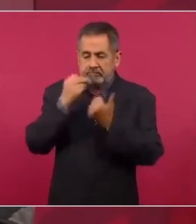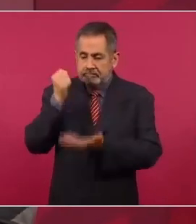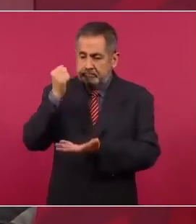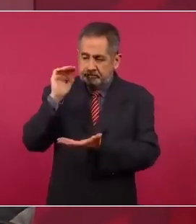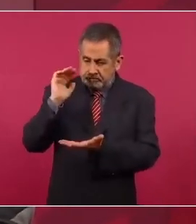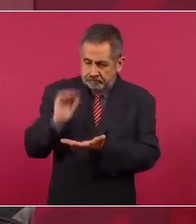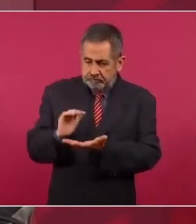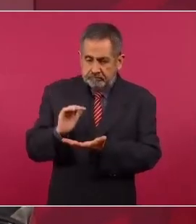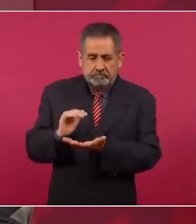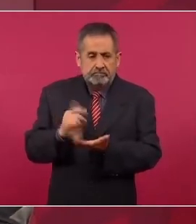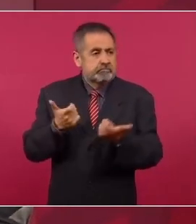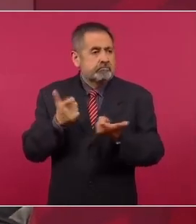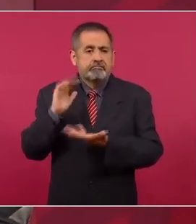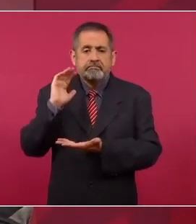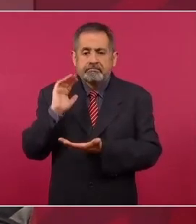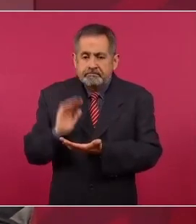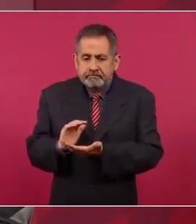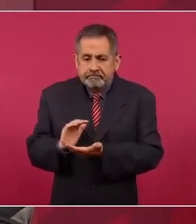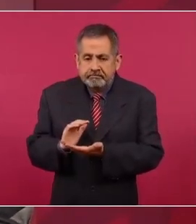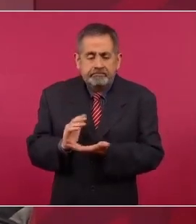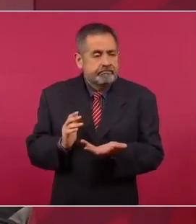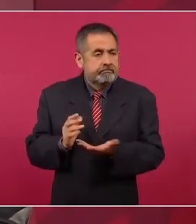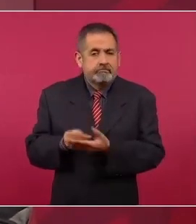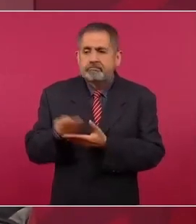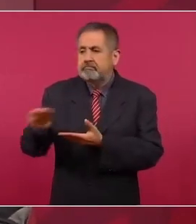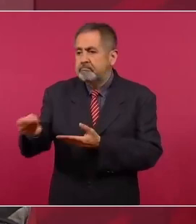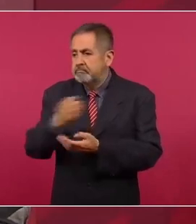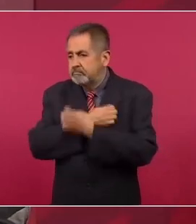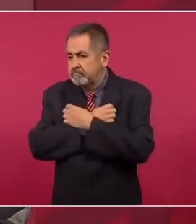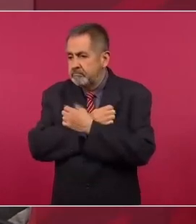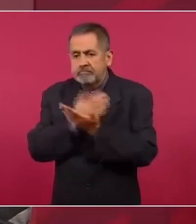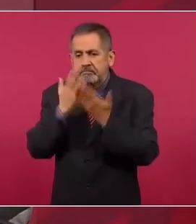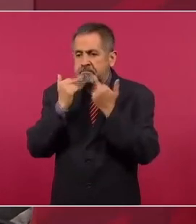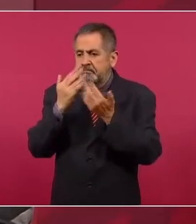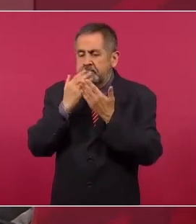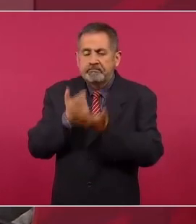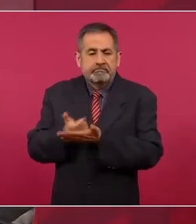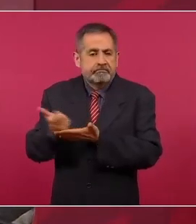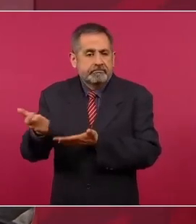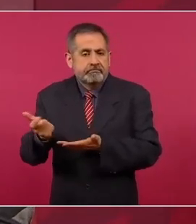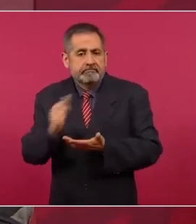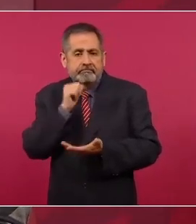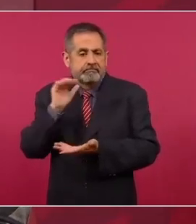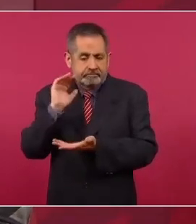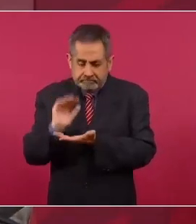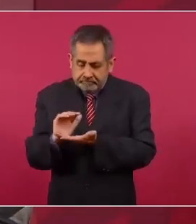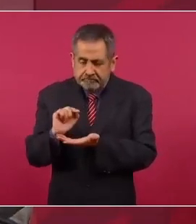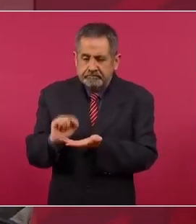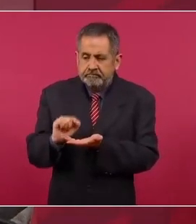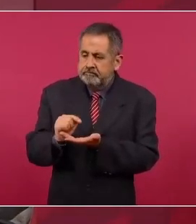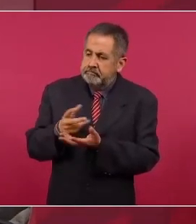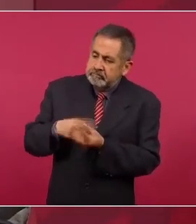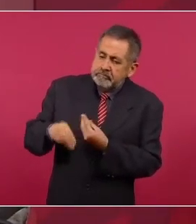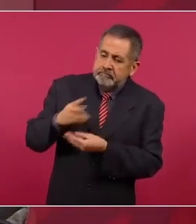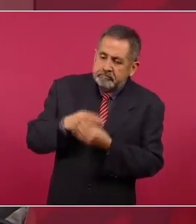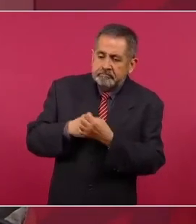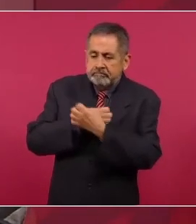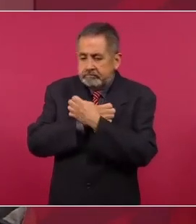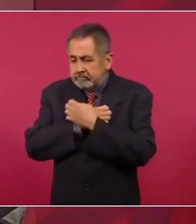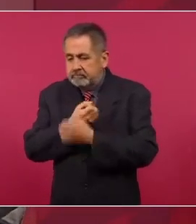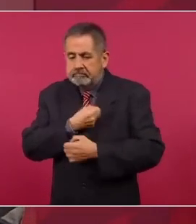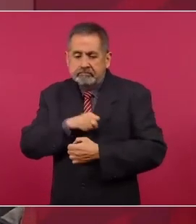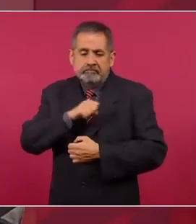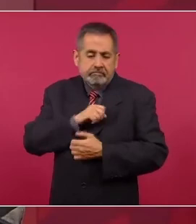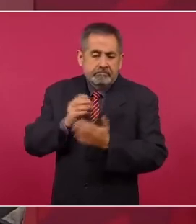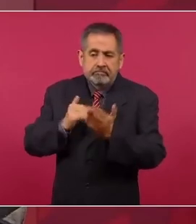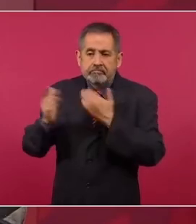menos recursos para la educación, para la salud, para el desarrollo del